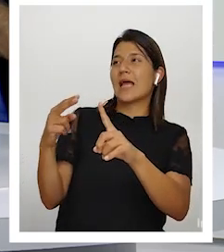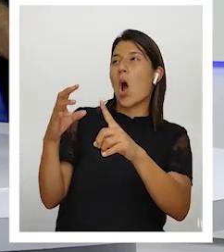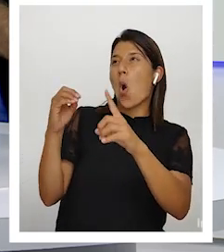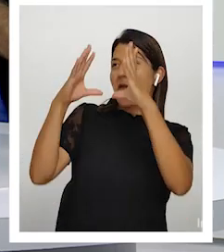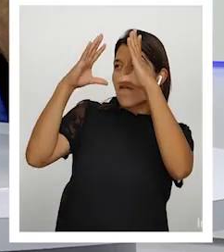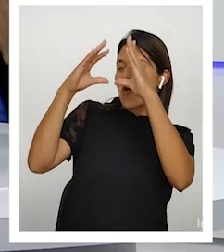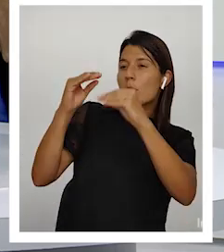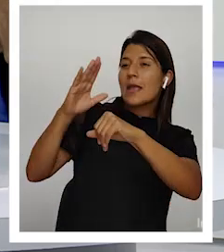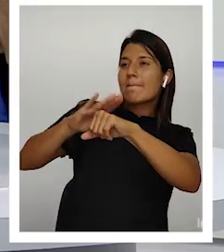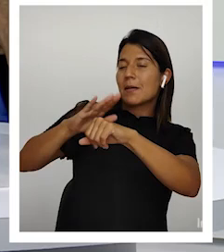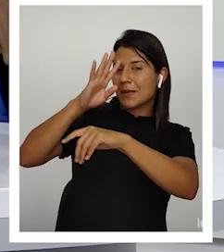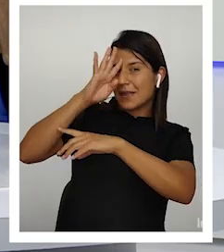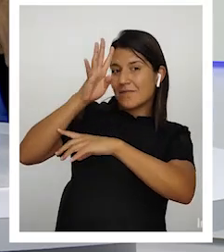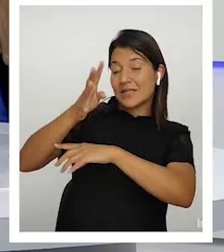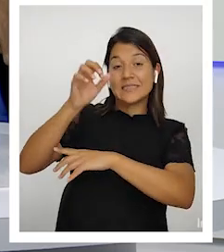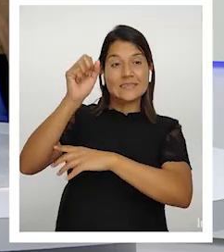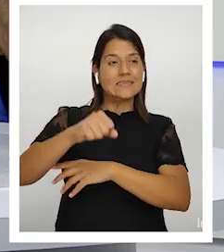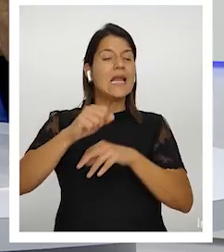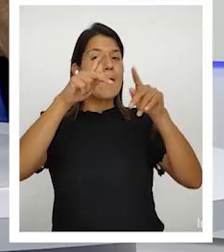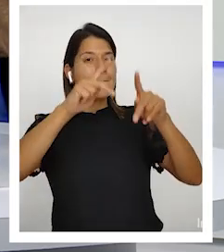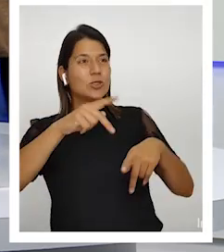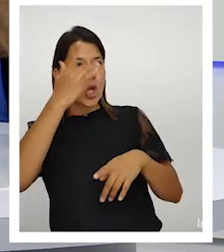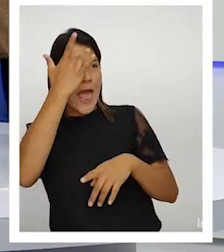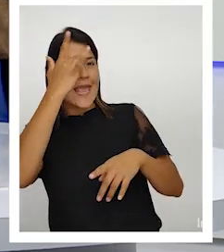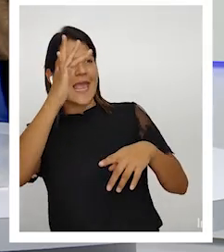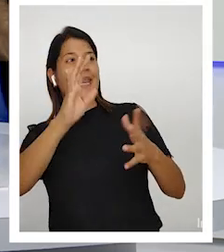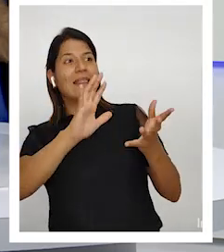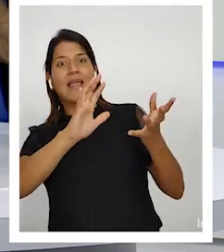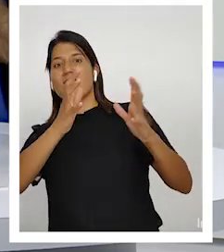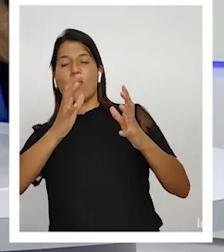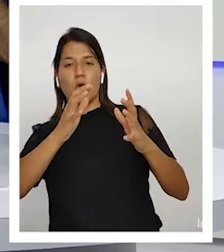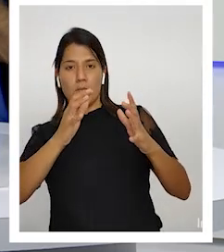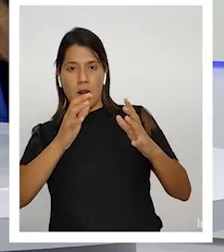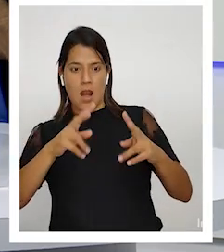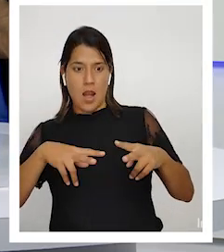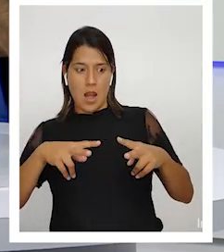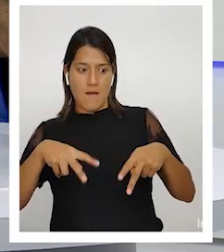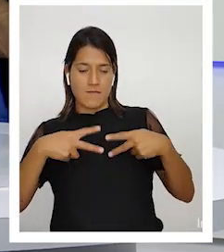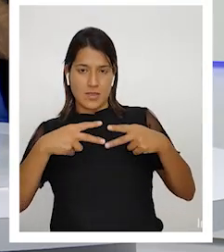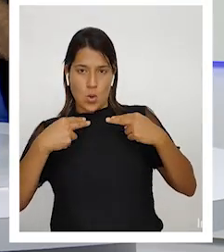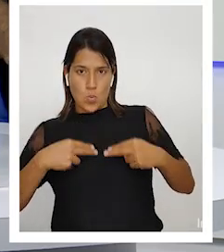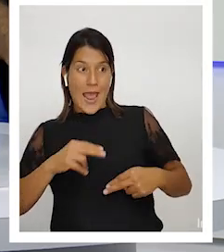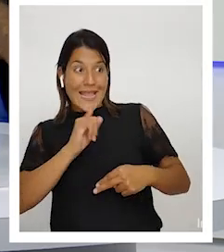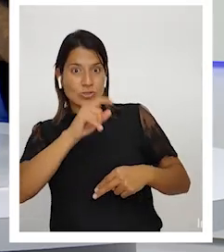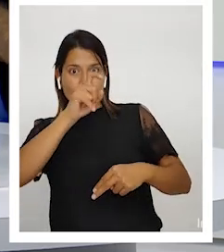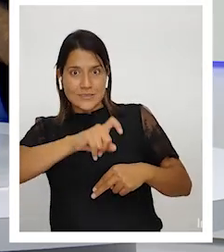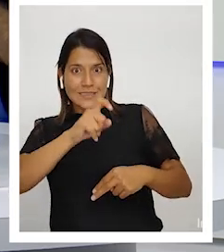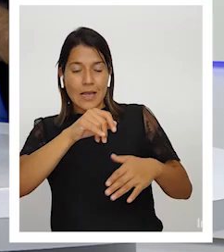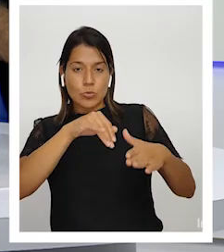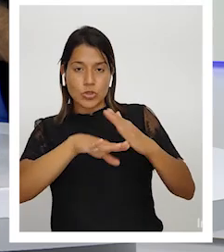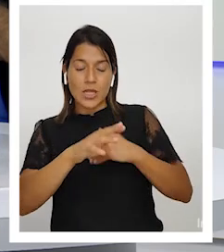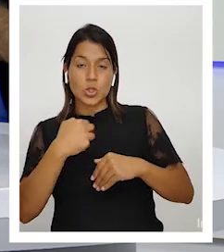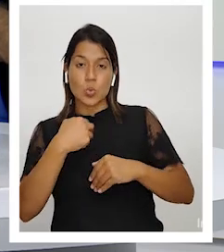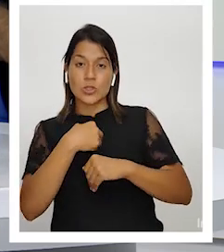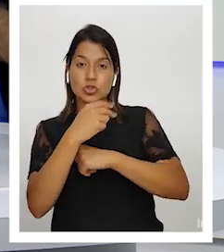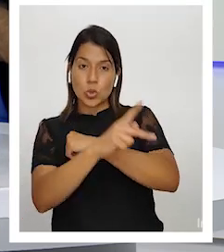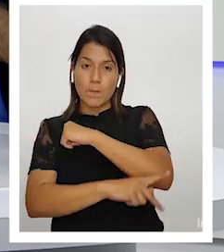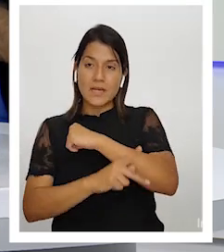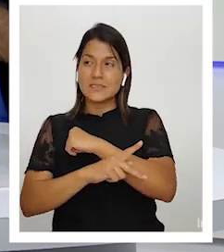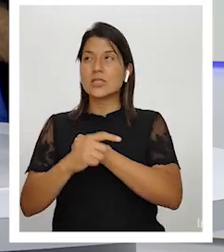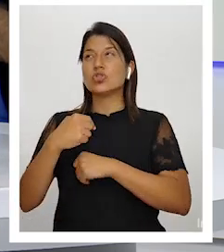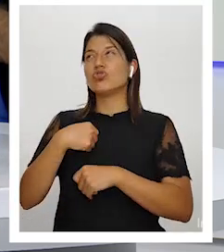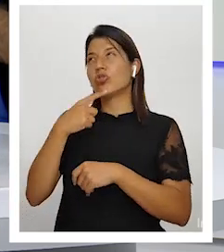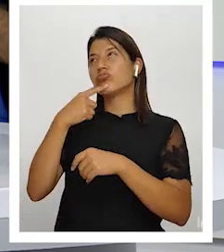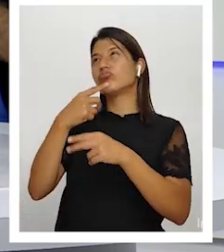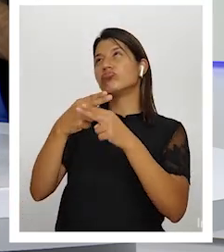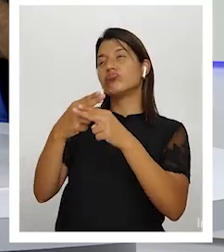es el que transforma la humanidad y eso es que necesitamos necesitamos genios en este país hombres sabios yo diría personas